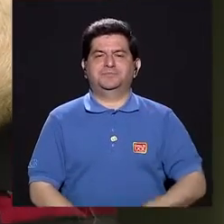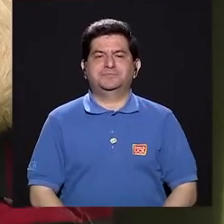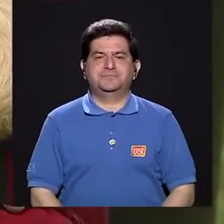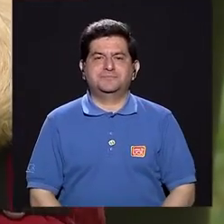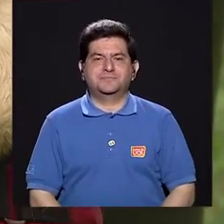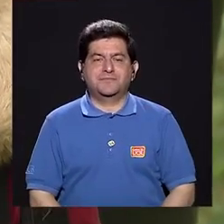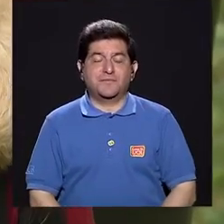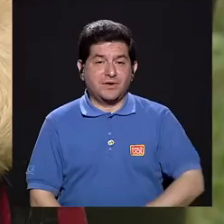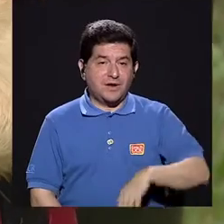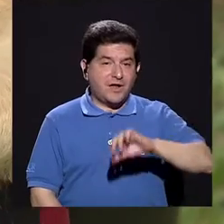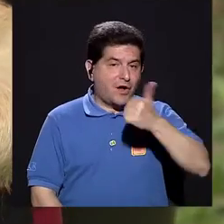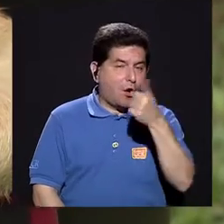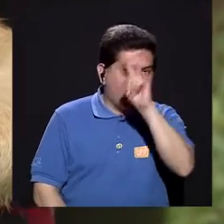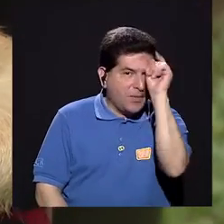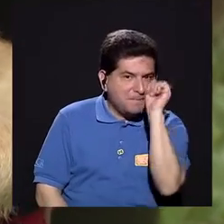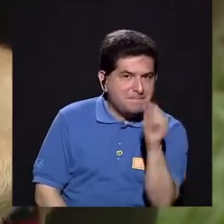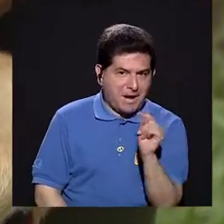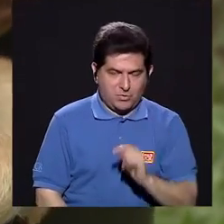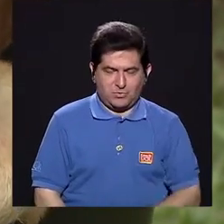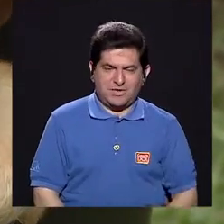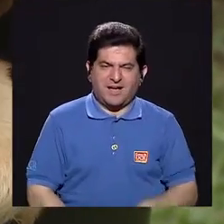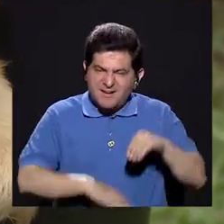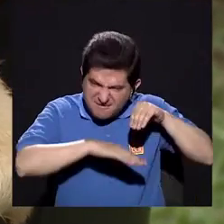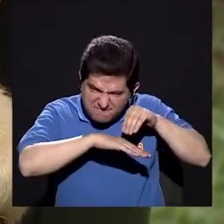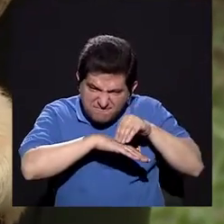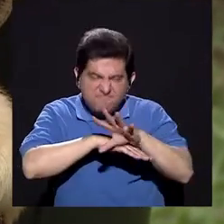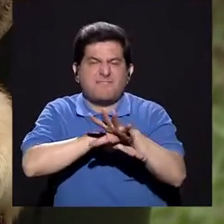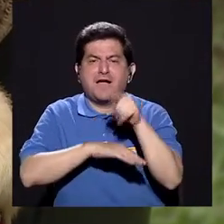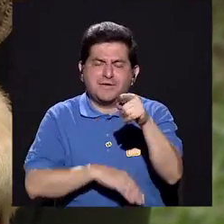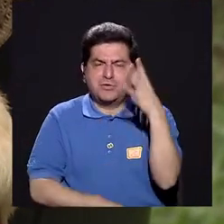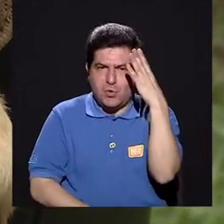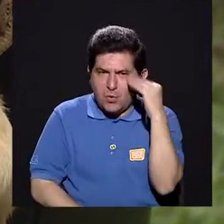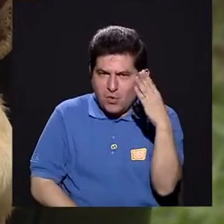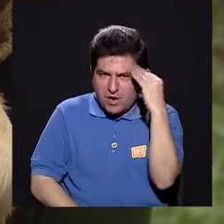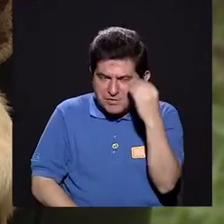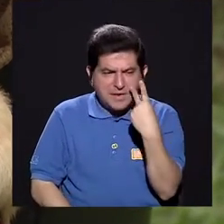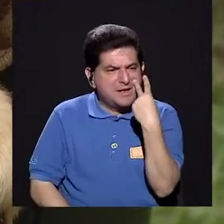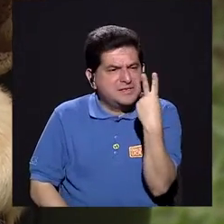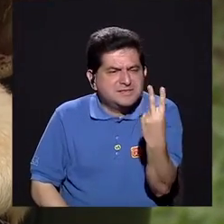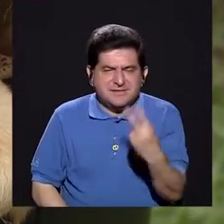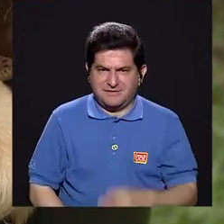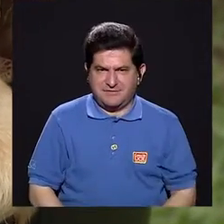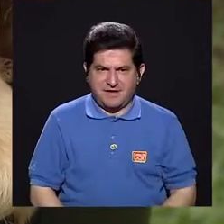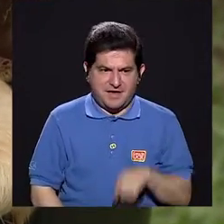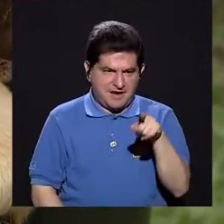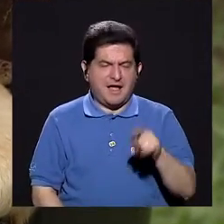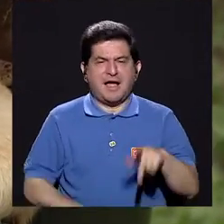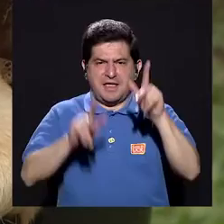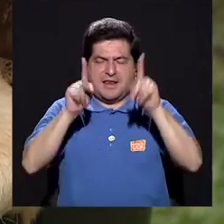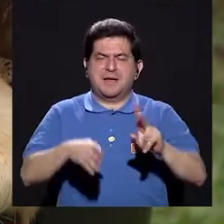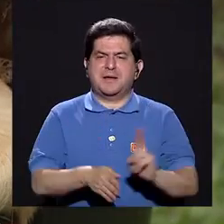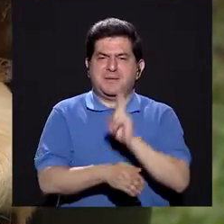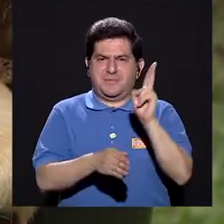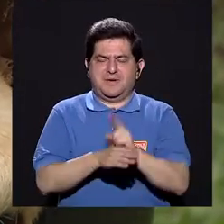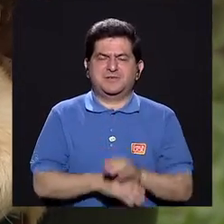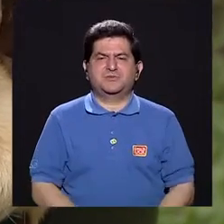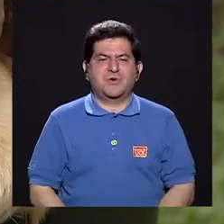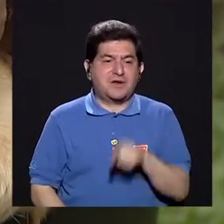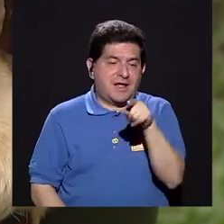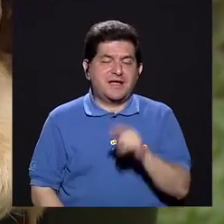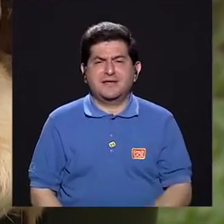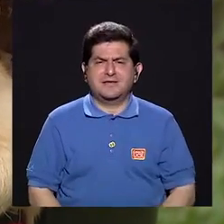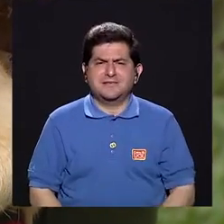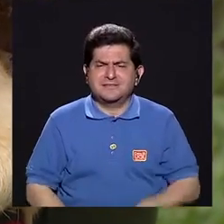Justamente estará una de las otras preguntas, ¿cuál es el efecto? Exacto, según su experiencia, lo que ha visto, el efecto que hace sobre el usuario, el efecto